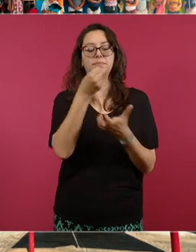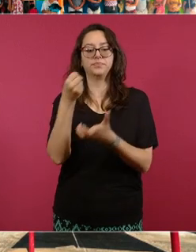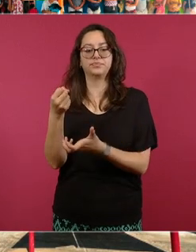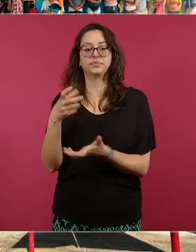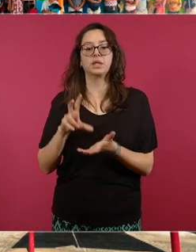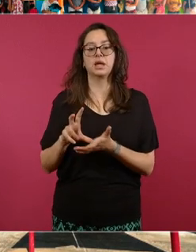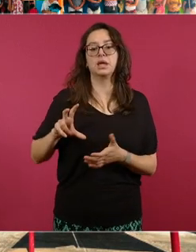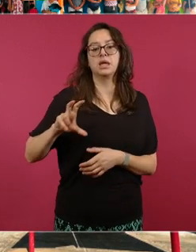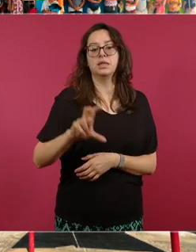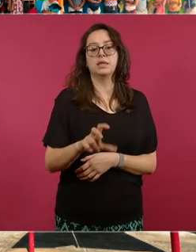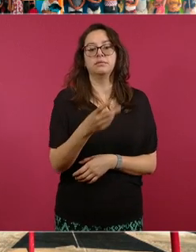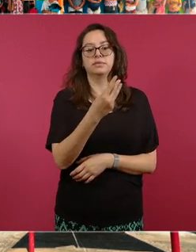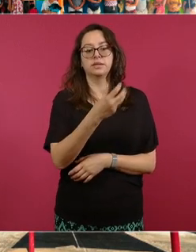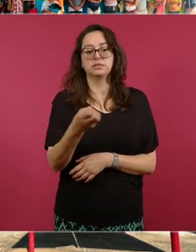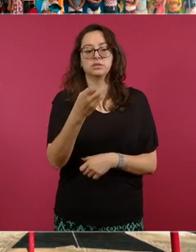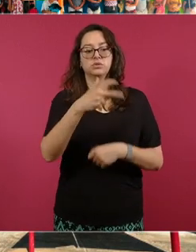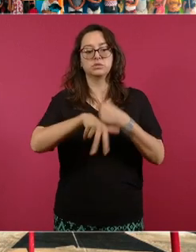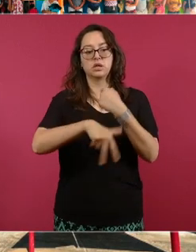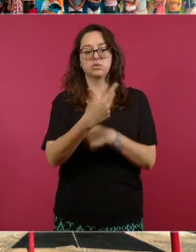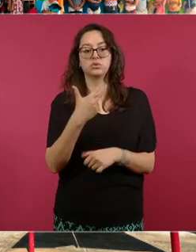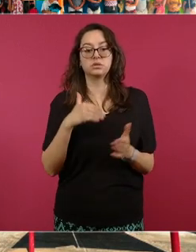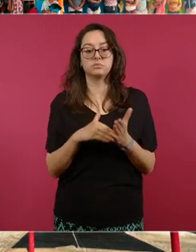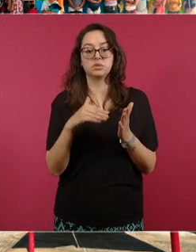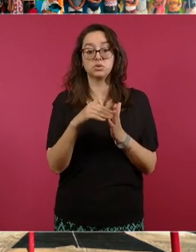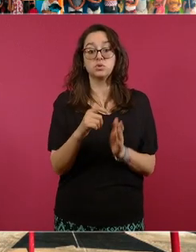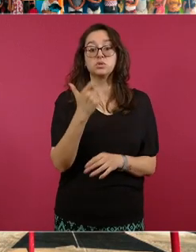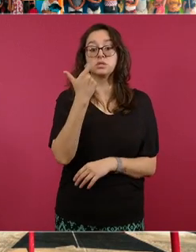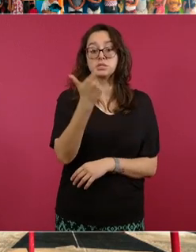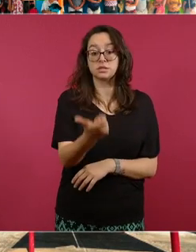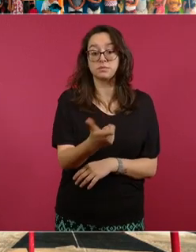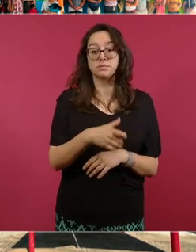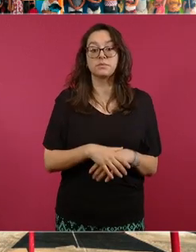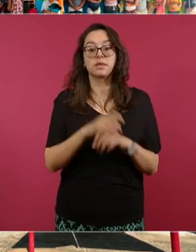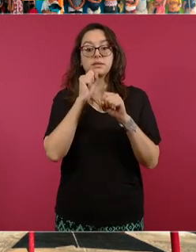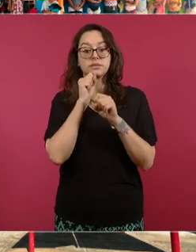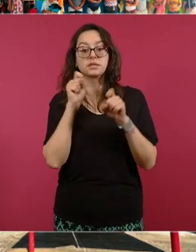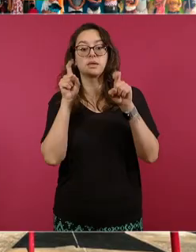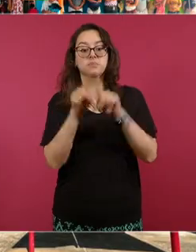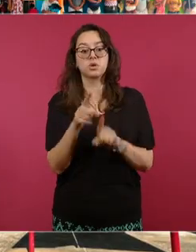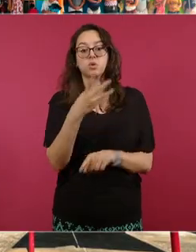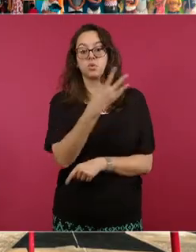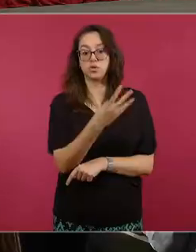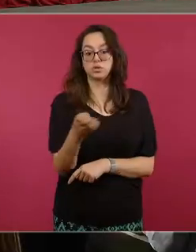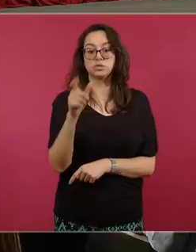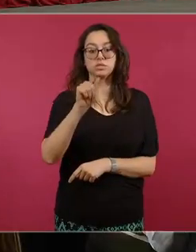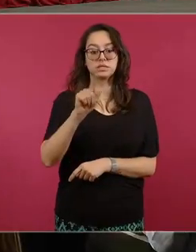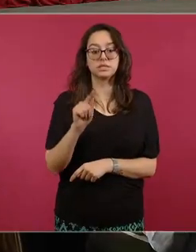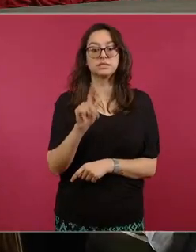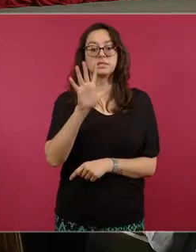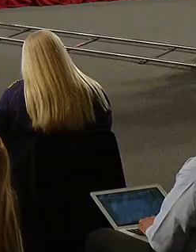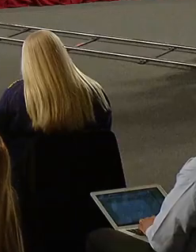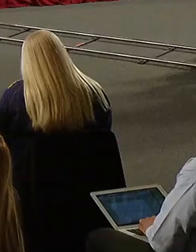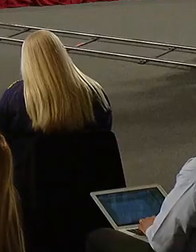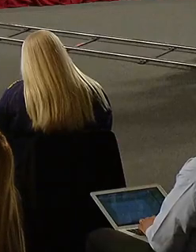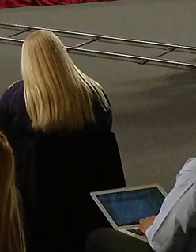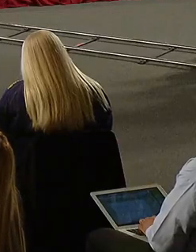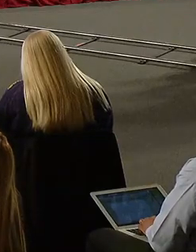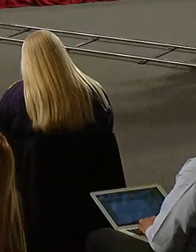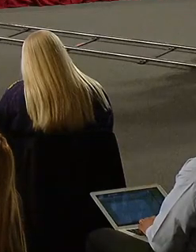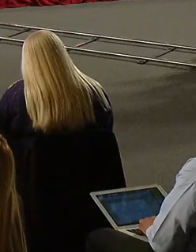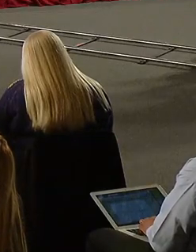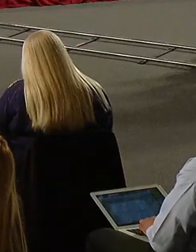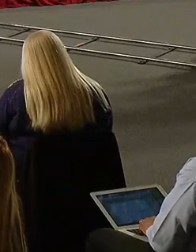314 millones de pesos. También se entregaron 475 mil nuevos